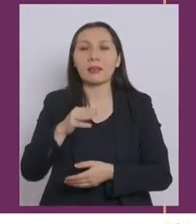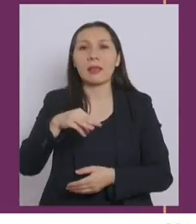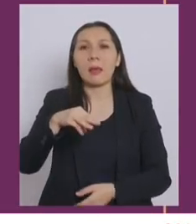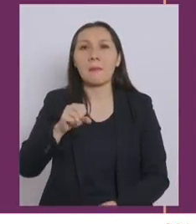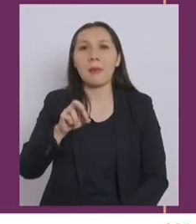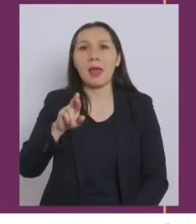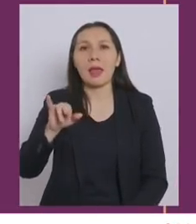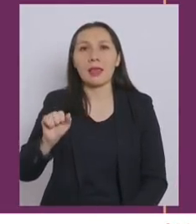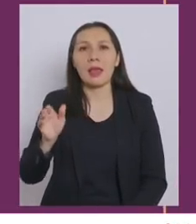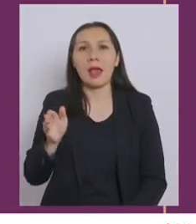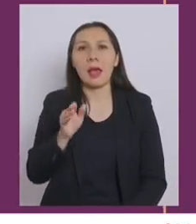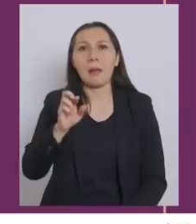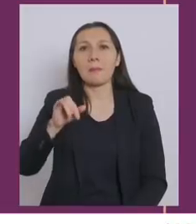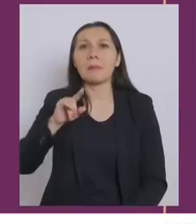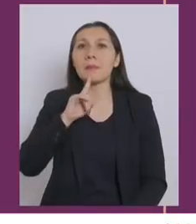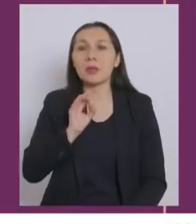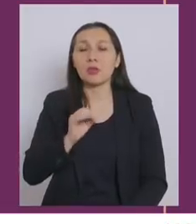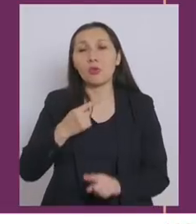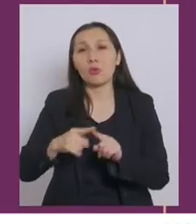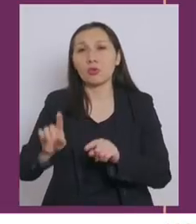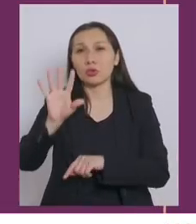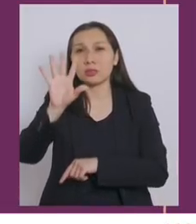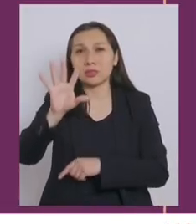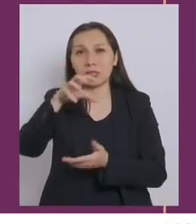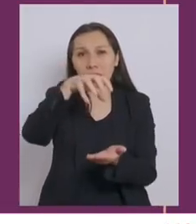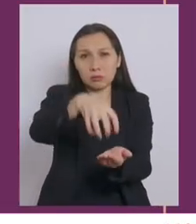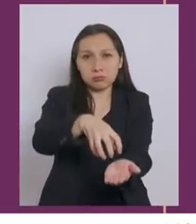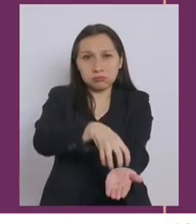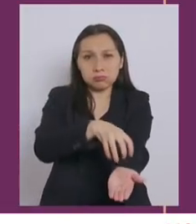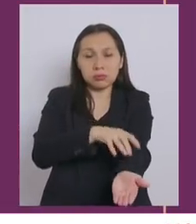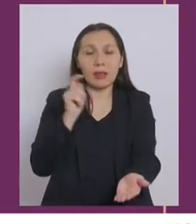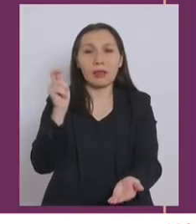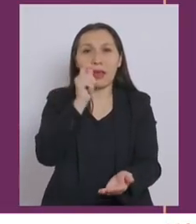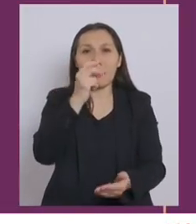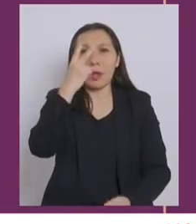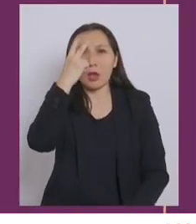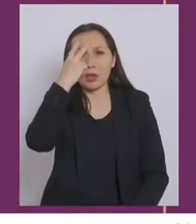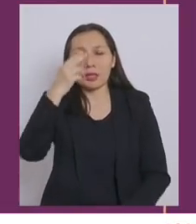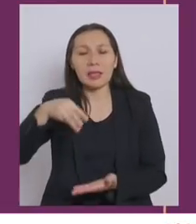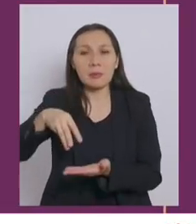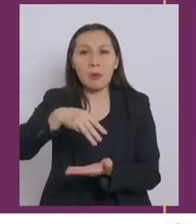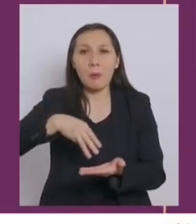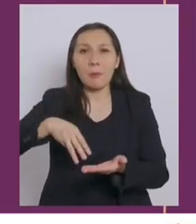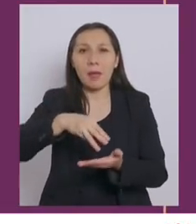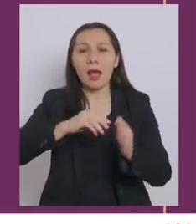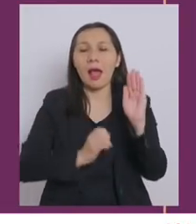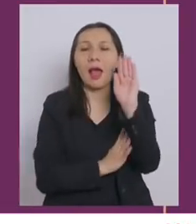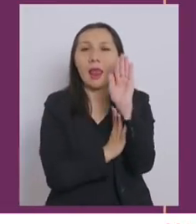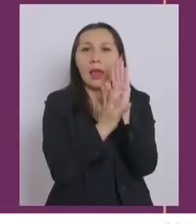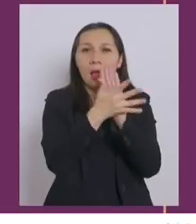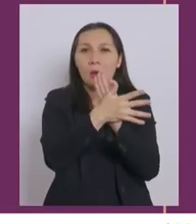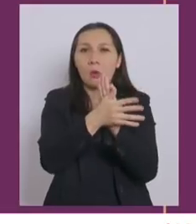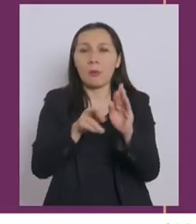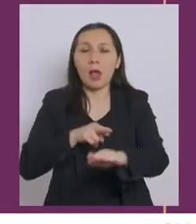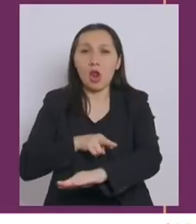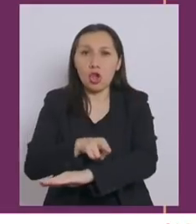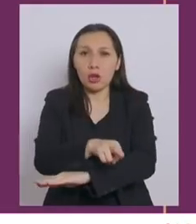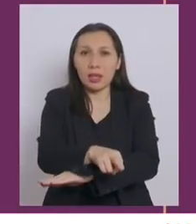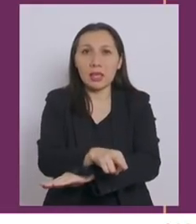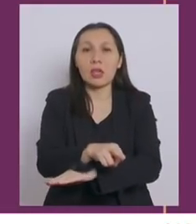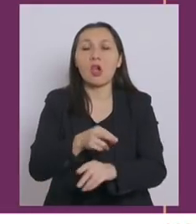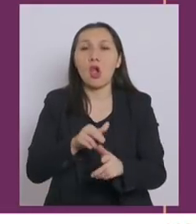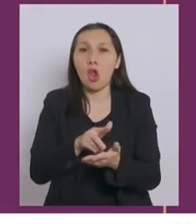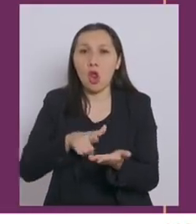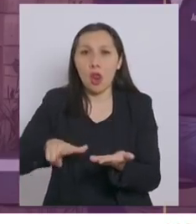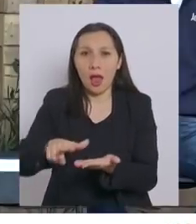María Pinto. Y otros cinco centros en las regiones de Tarapacá, Coquimbo, Maule, Araucanía, Los Ríos y